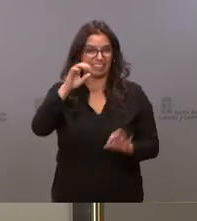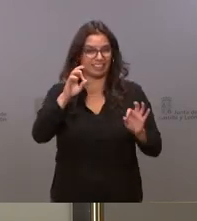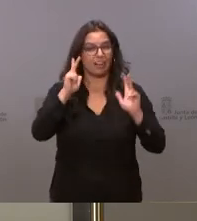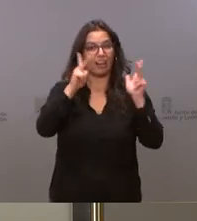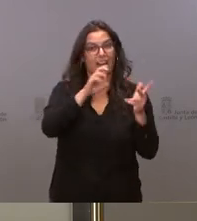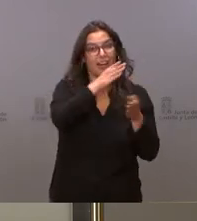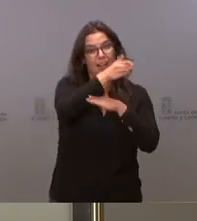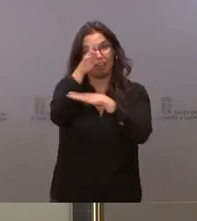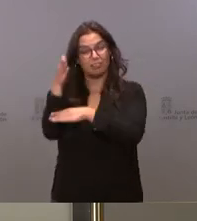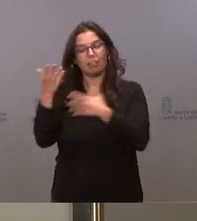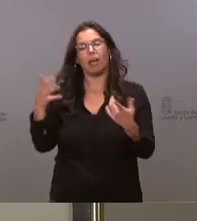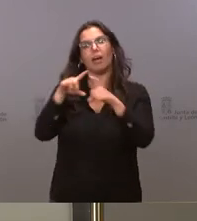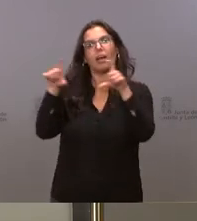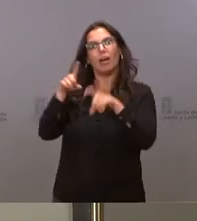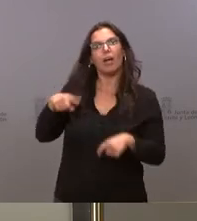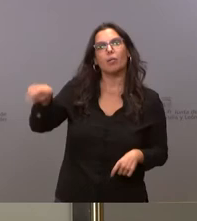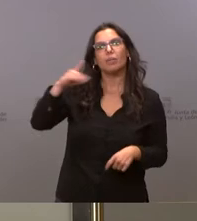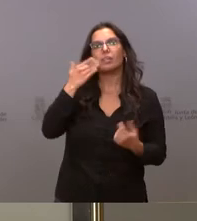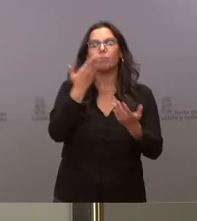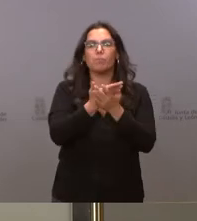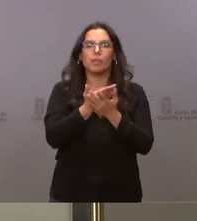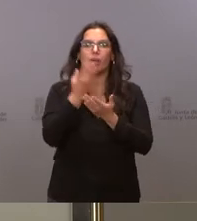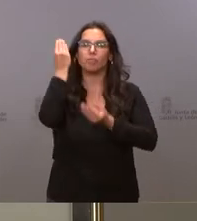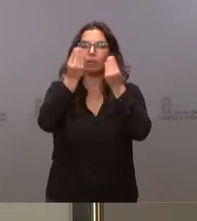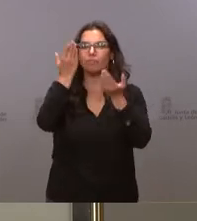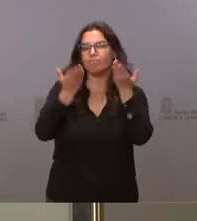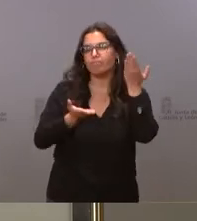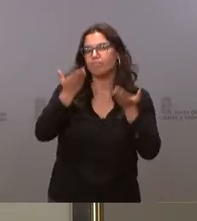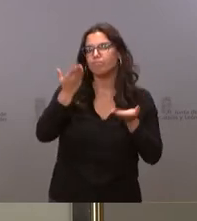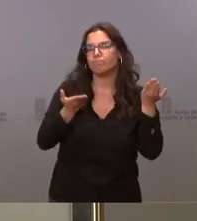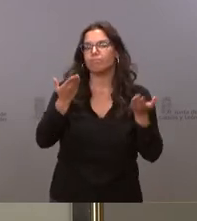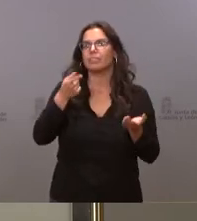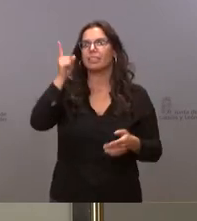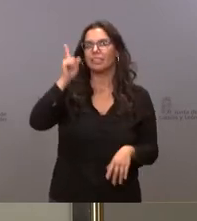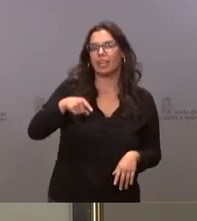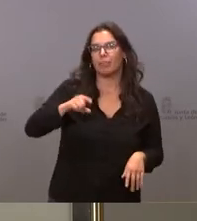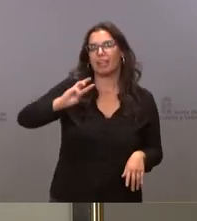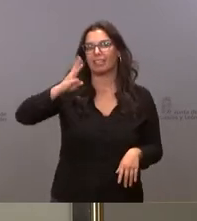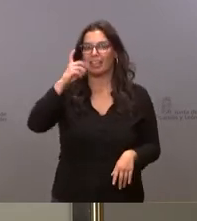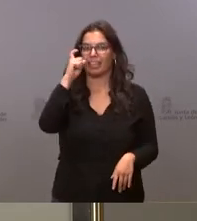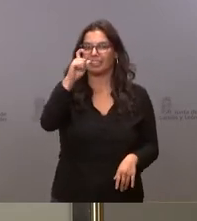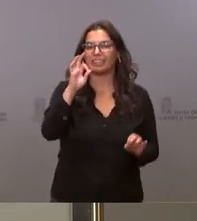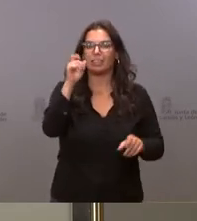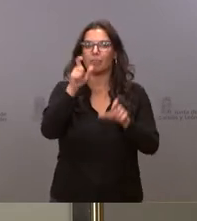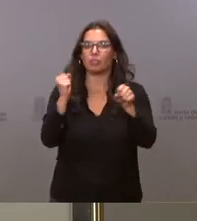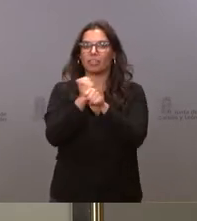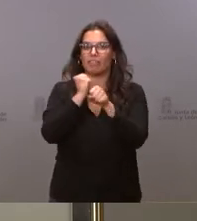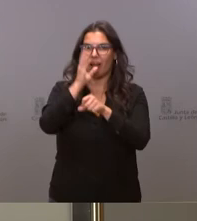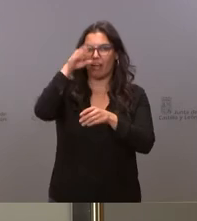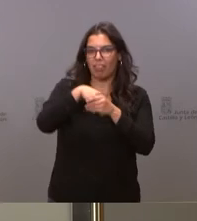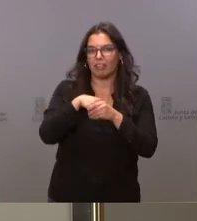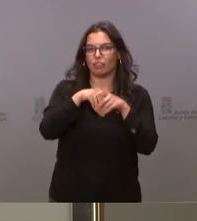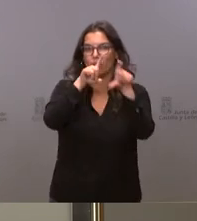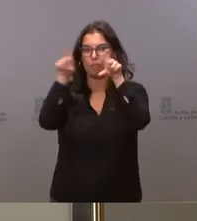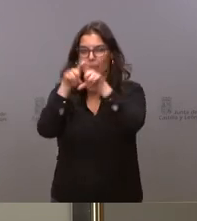desde las empresas se ha pedido que se valore vacunar poner también esa dosis de recuerdo a los trabajadores no sé si la junta es